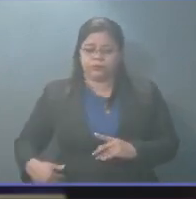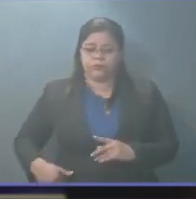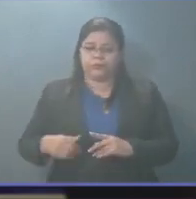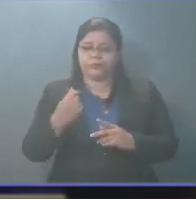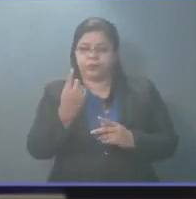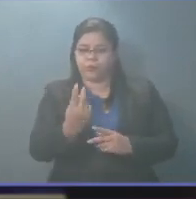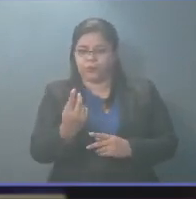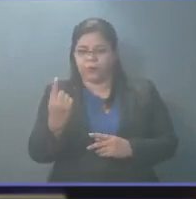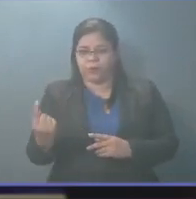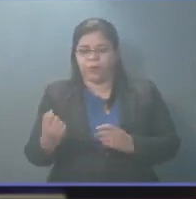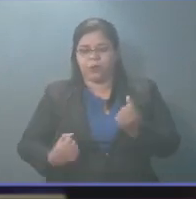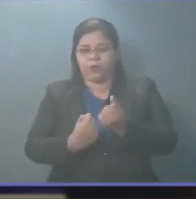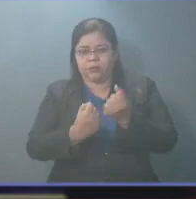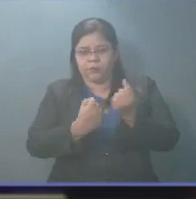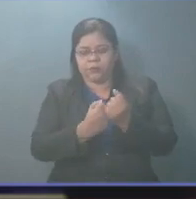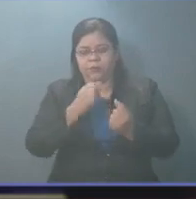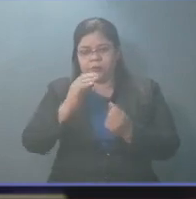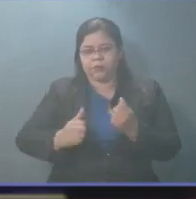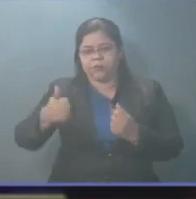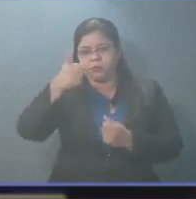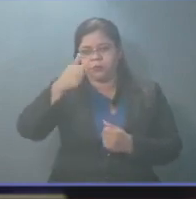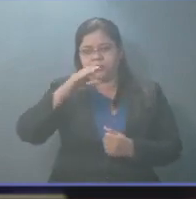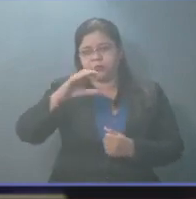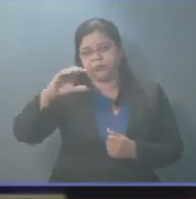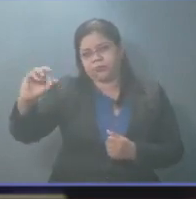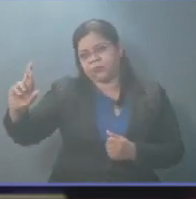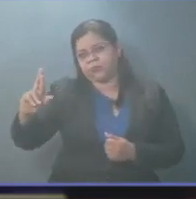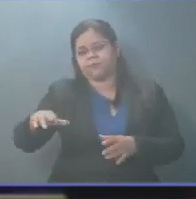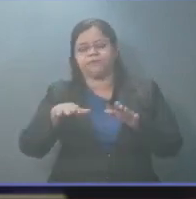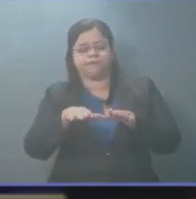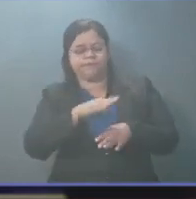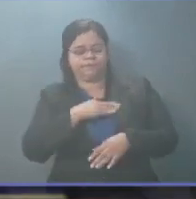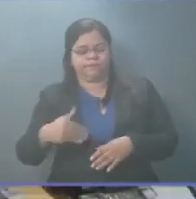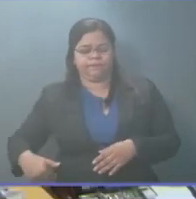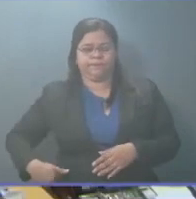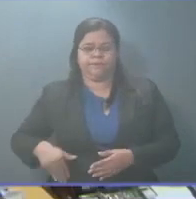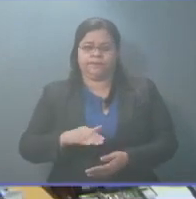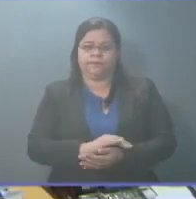Magistrado de la Corte de Cuentas de la República. Muchas gracias, Presidente. ¡Gracias!